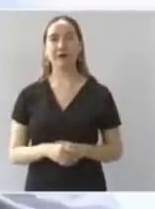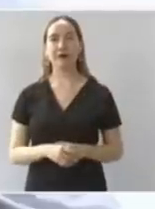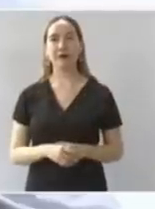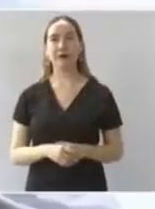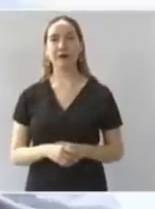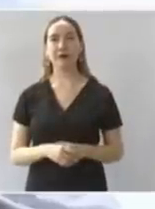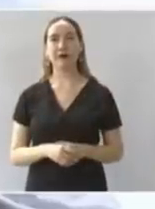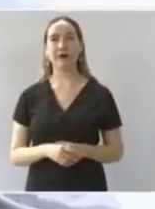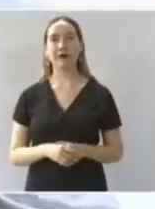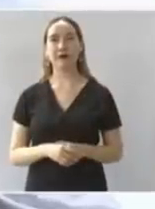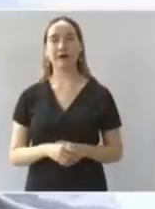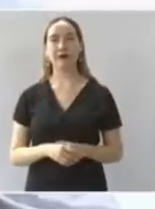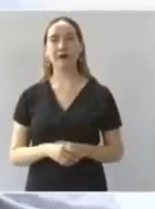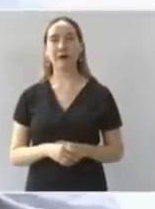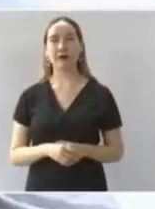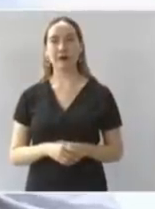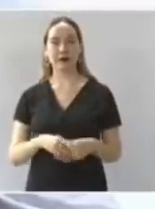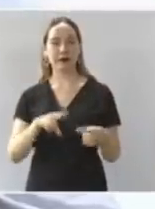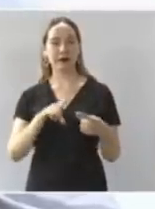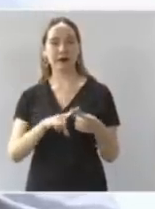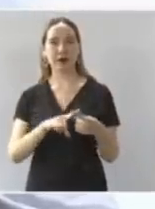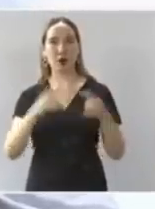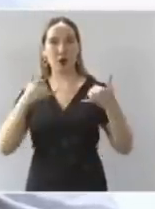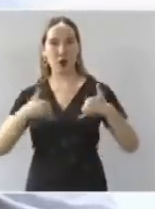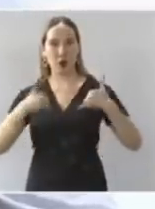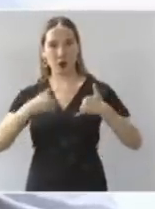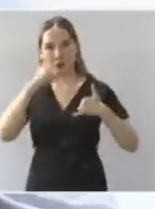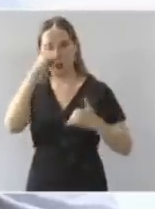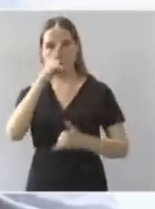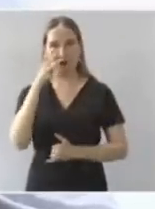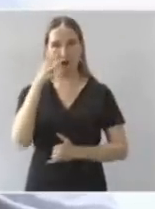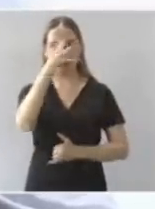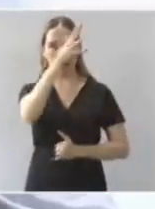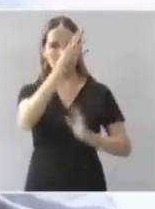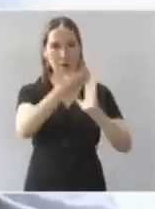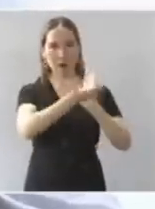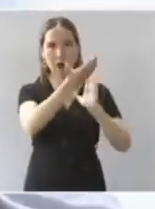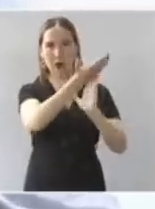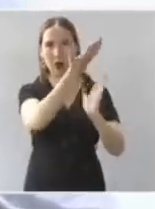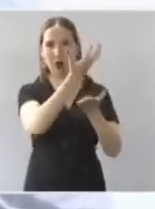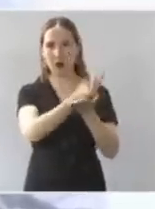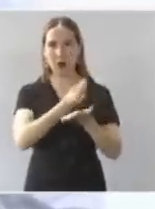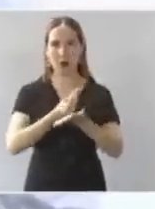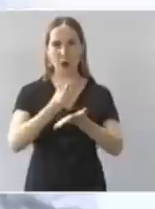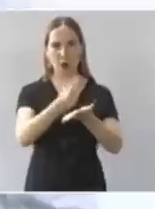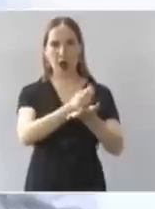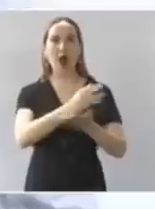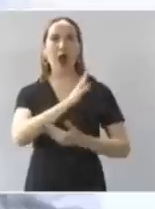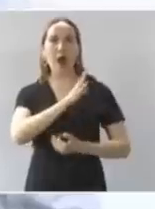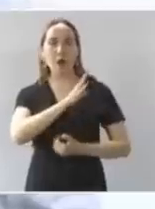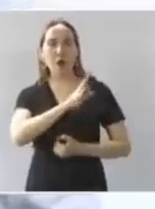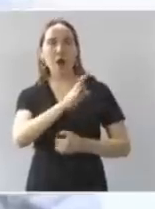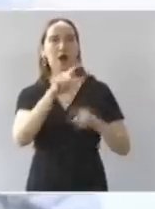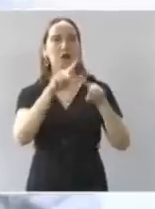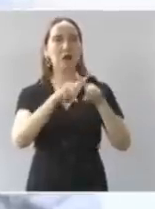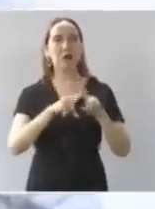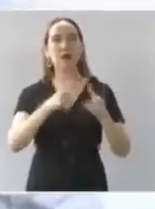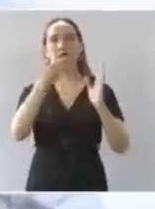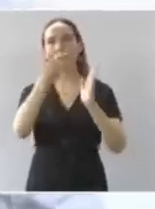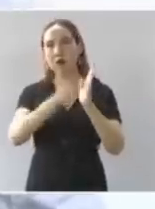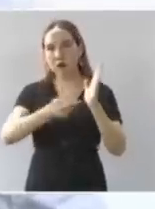jóvenes construyendo el futuro para que trabajen como aprendices en talleres